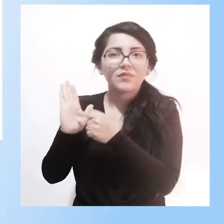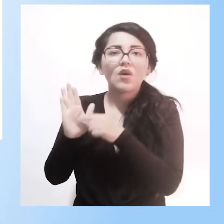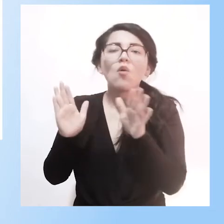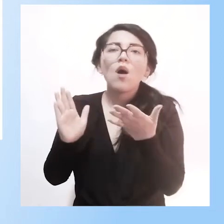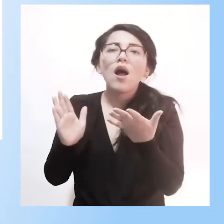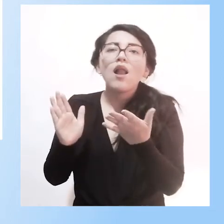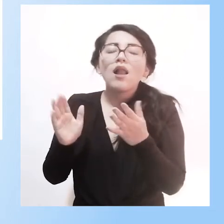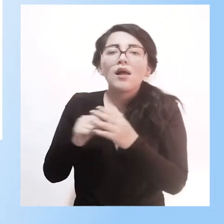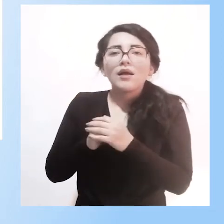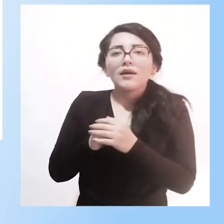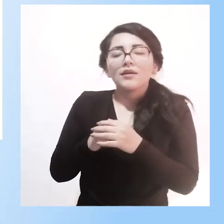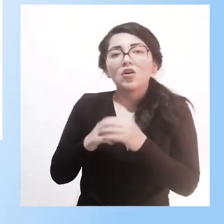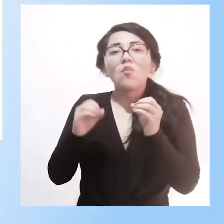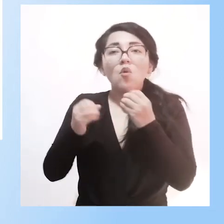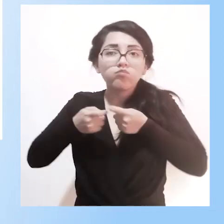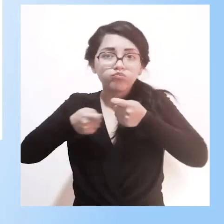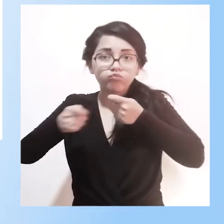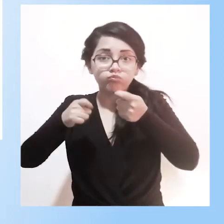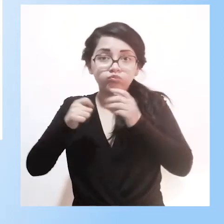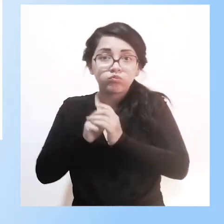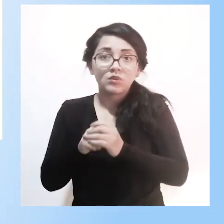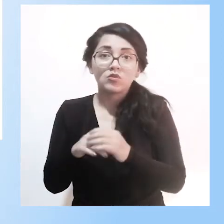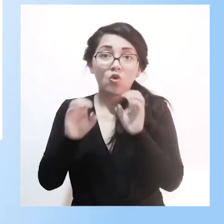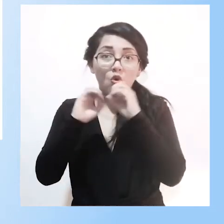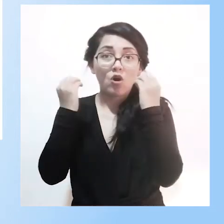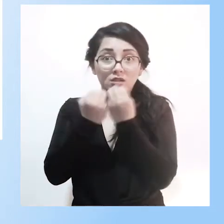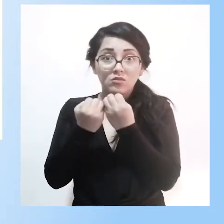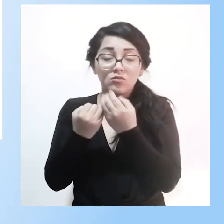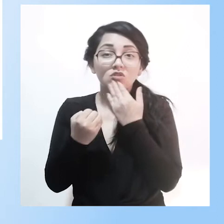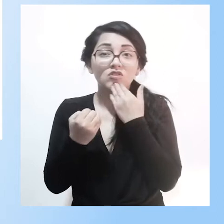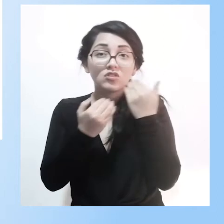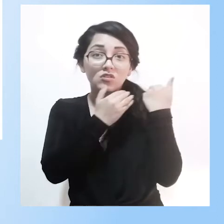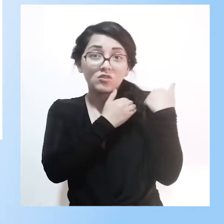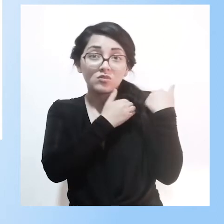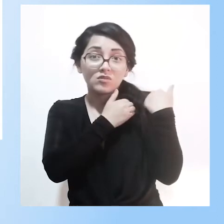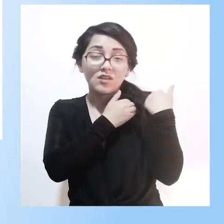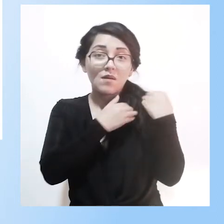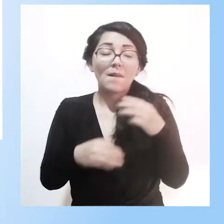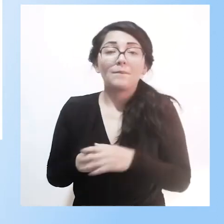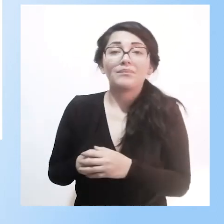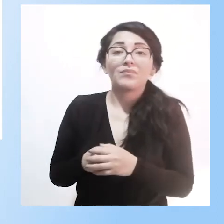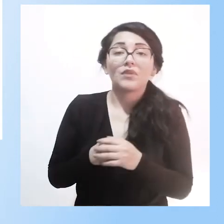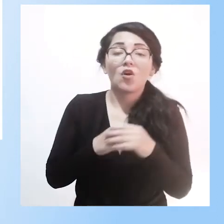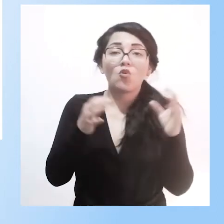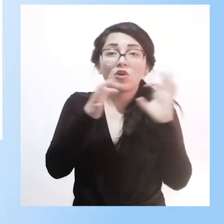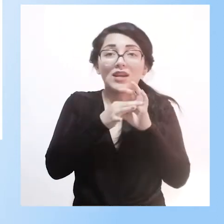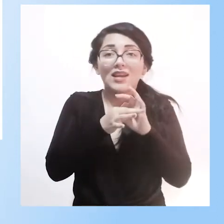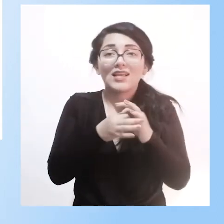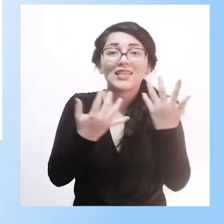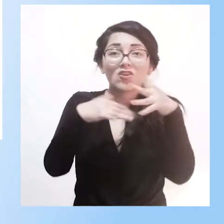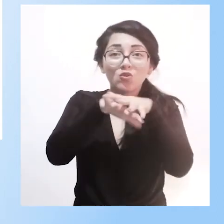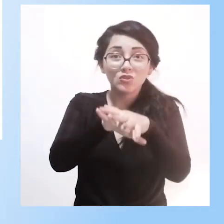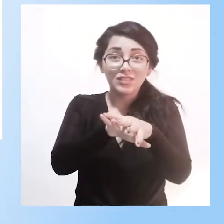Orgánico de Gestión Organizacional, en el cual la unidad responsable es la Dirección Nacional de Educación Especializada e Inclusiva, bajo la